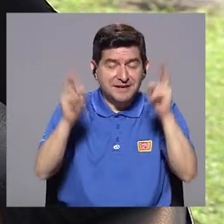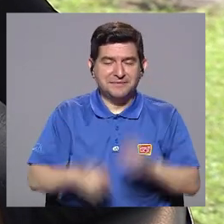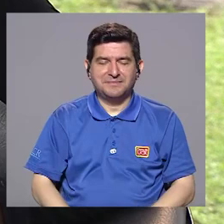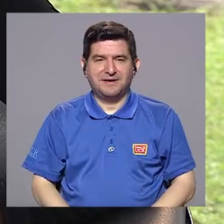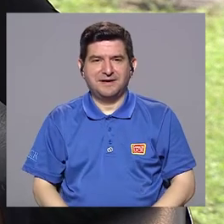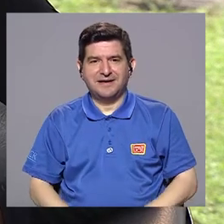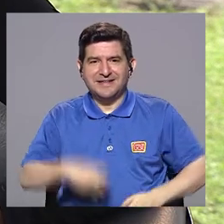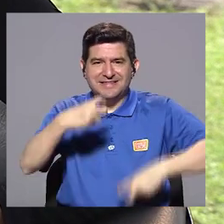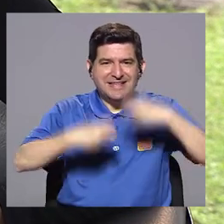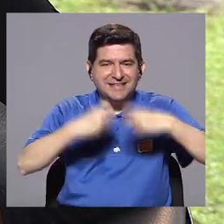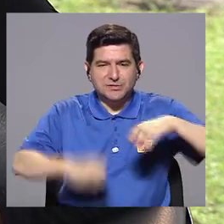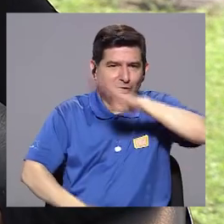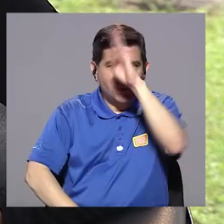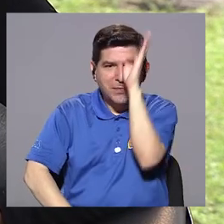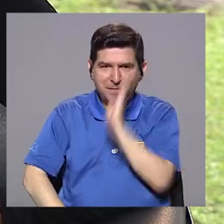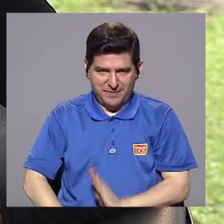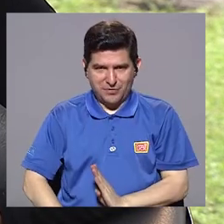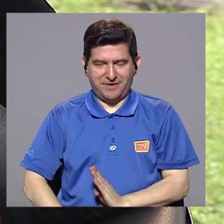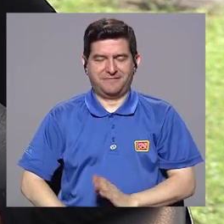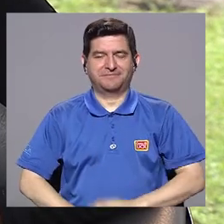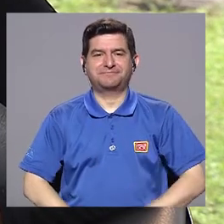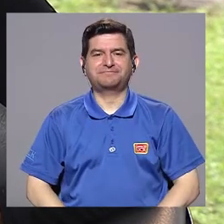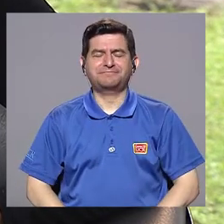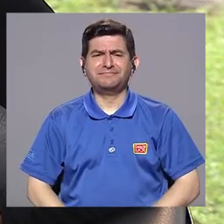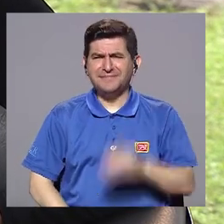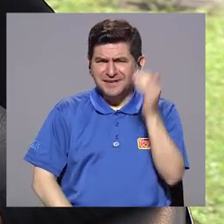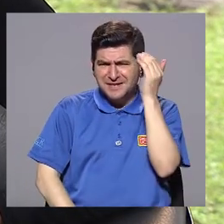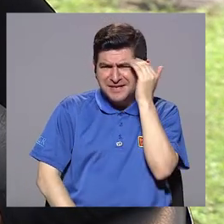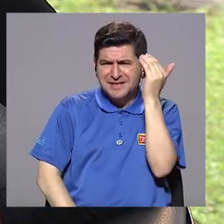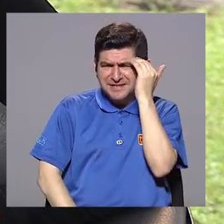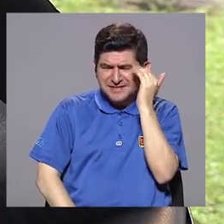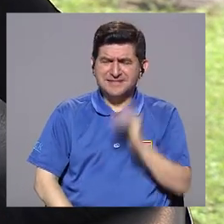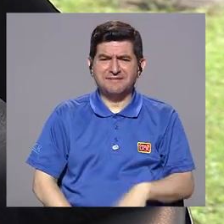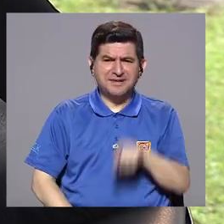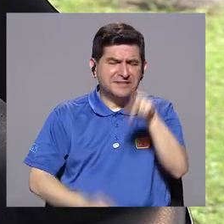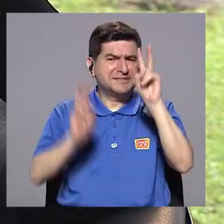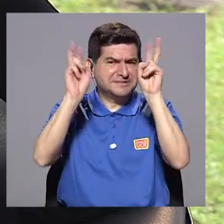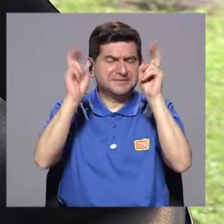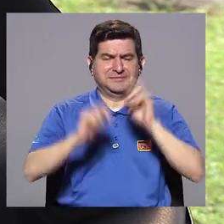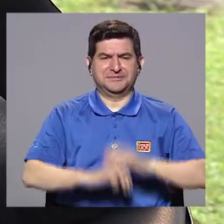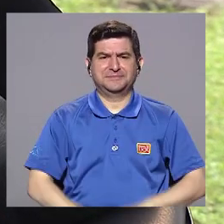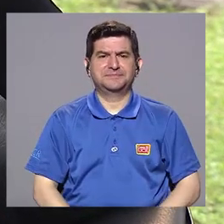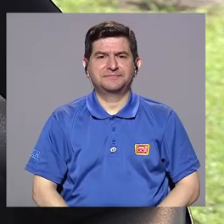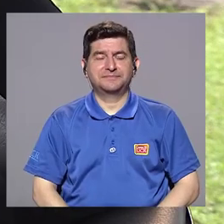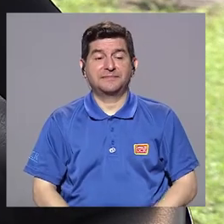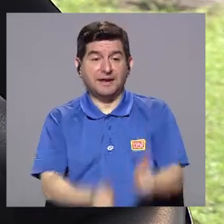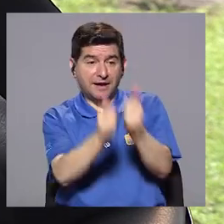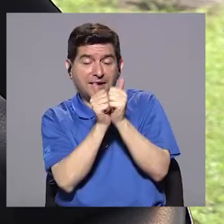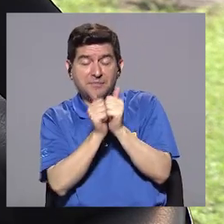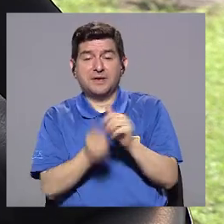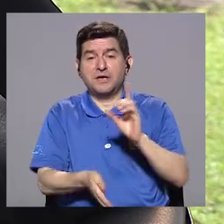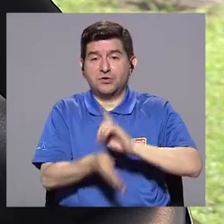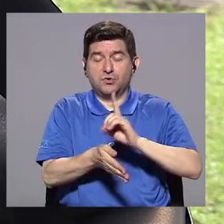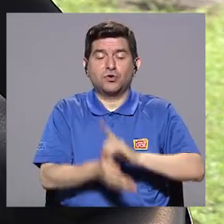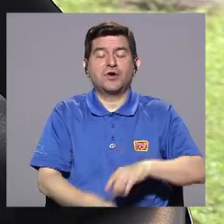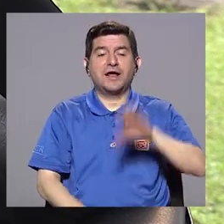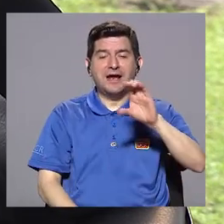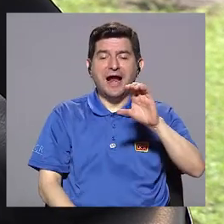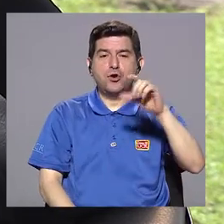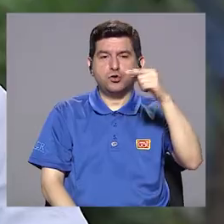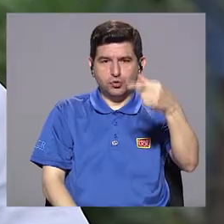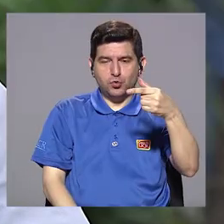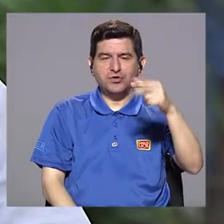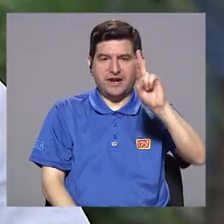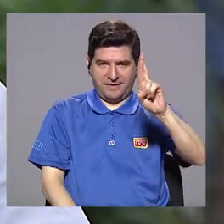de el trastorno bipolar, conocer el trastorno bipolar. Para ello nos acompaña el doctor Carlos